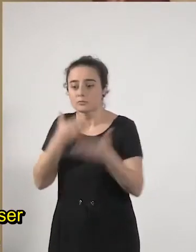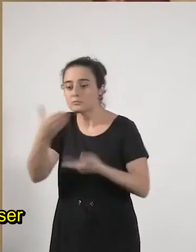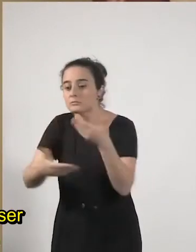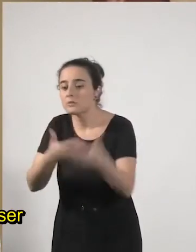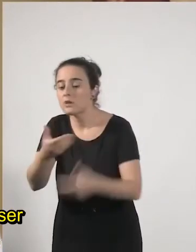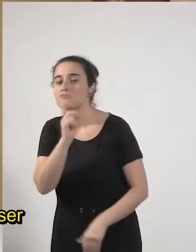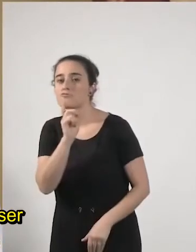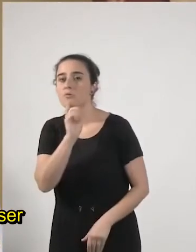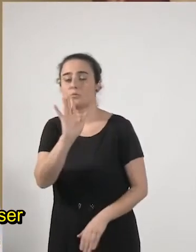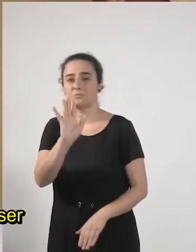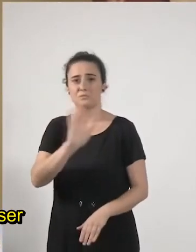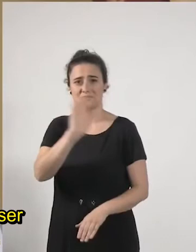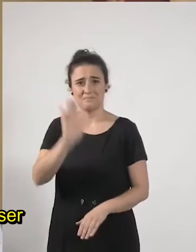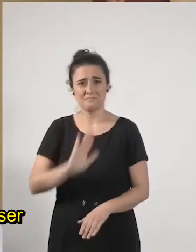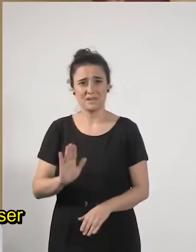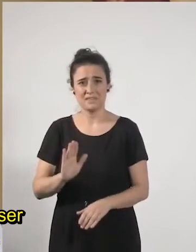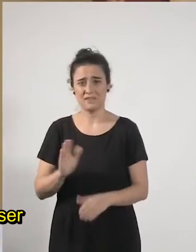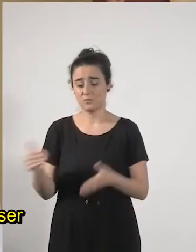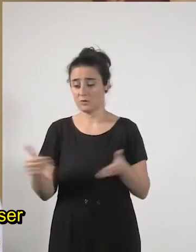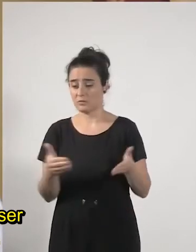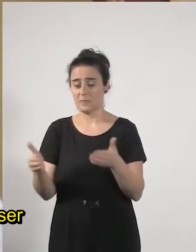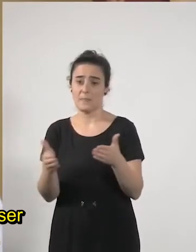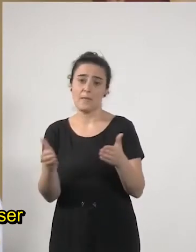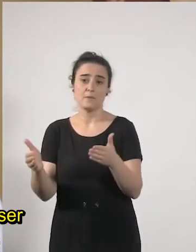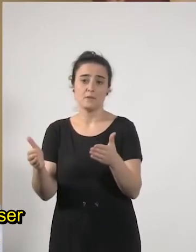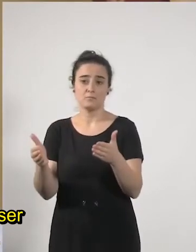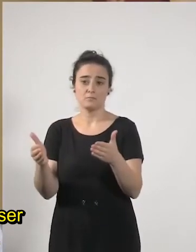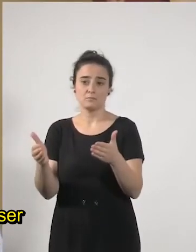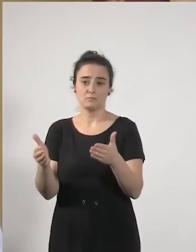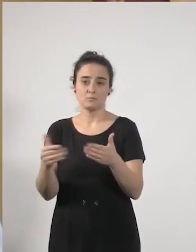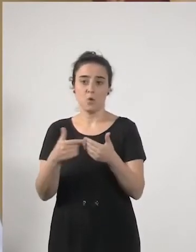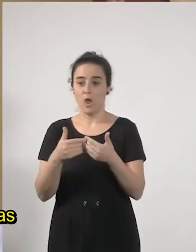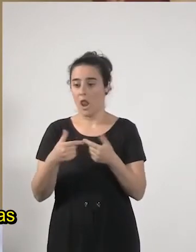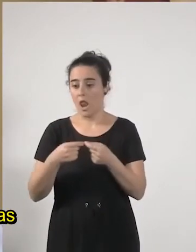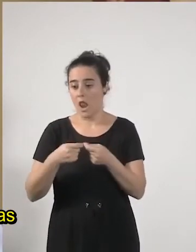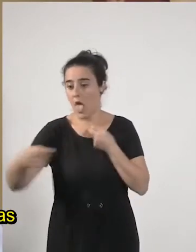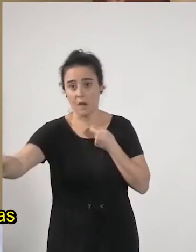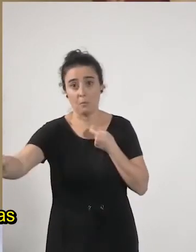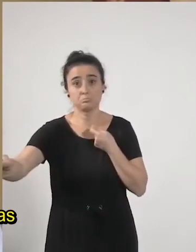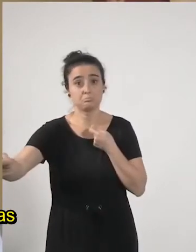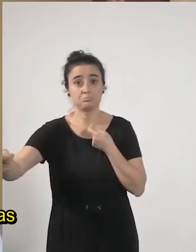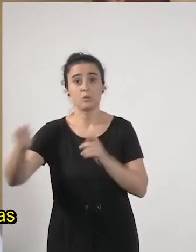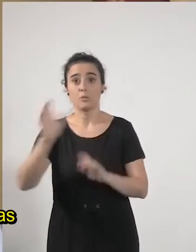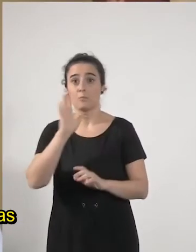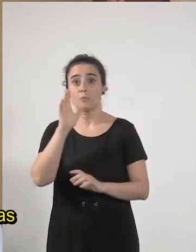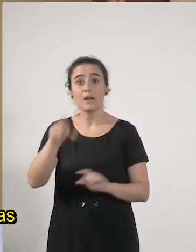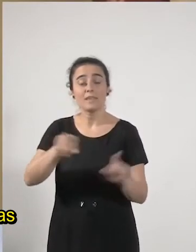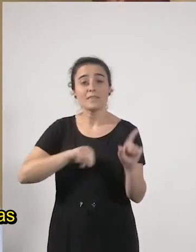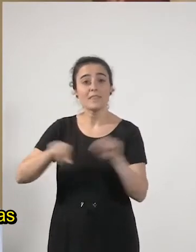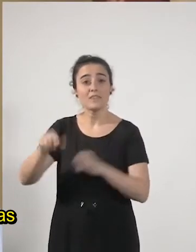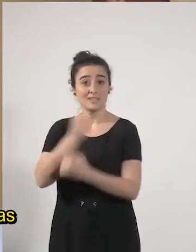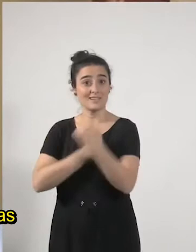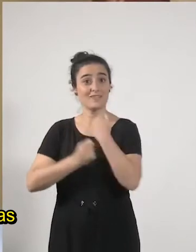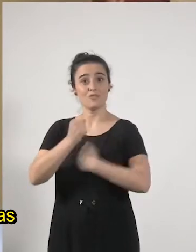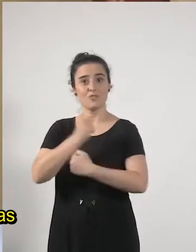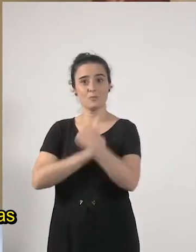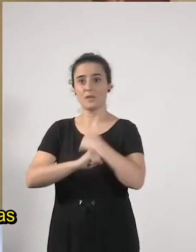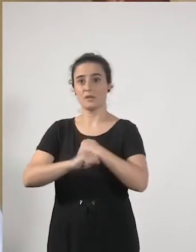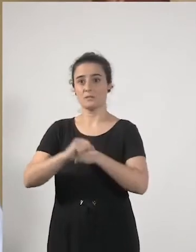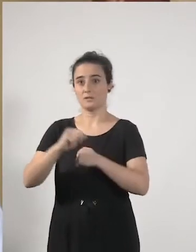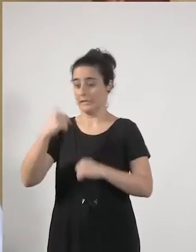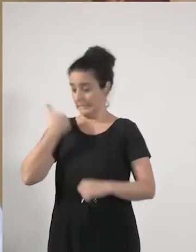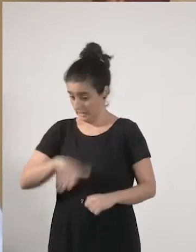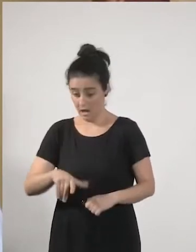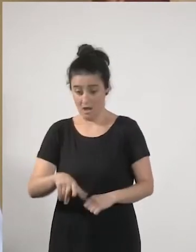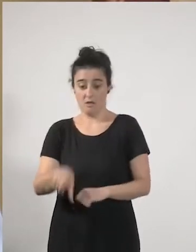esto tampoco parece que vaya a ser un camino excesivamente largo porque esas decisiones económicas de hecho se están tomando ya